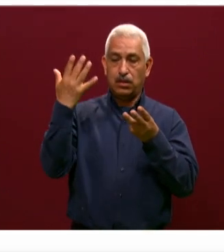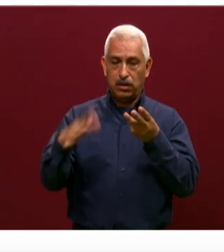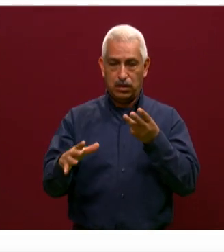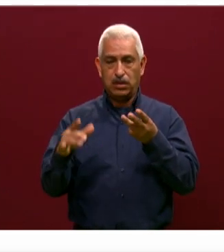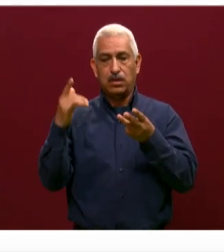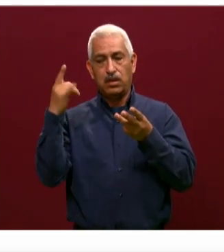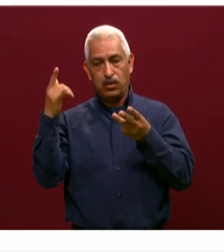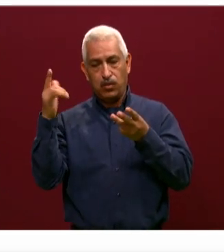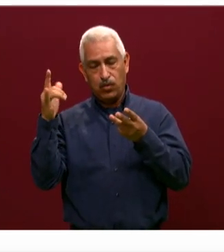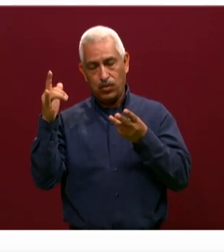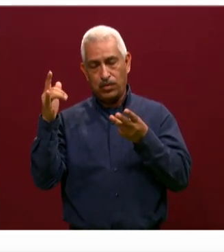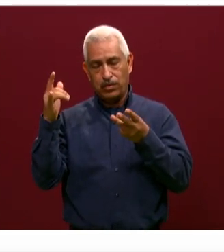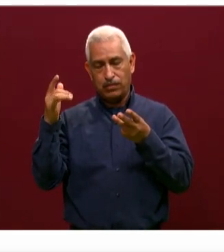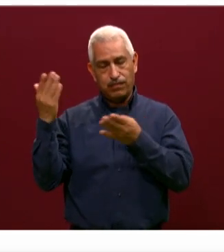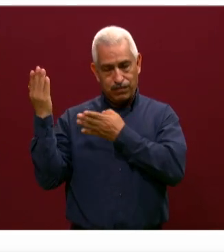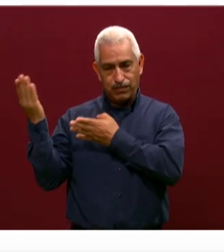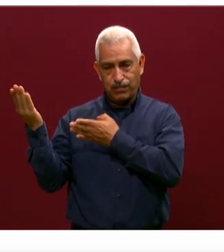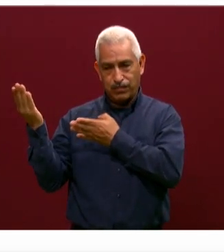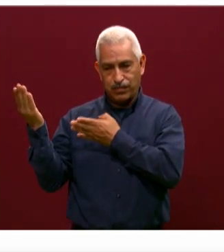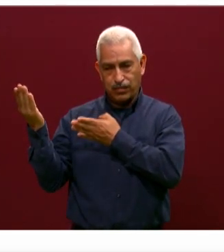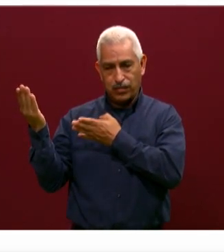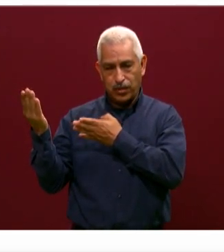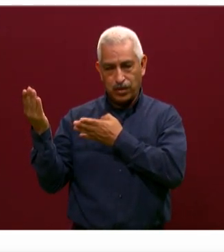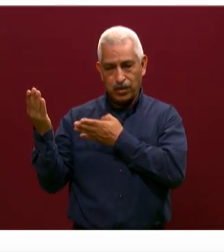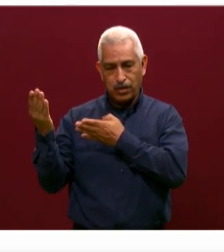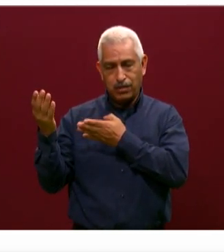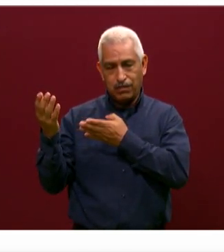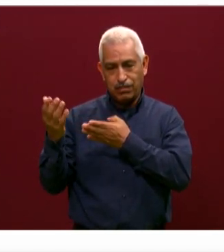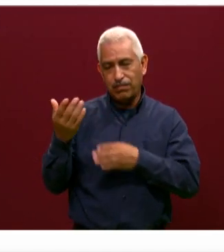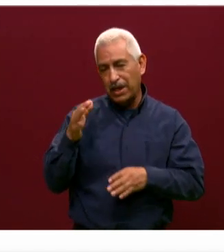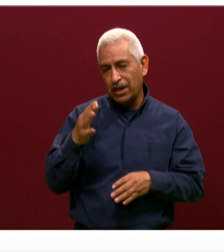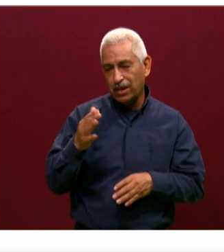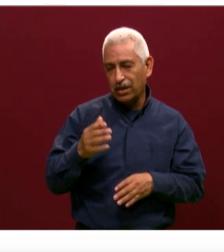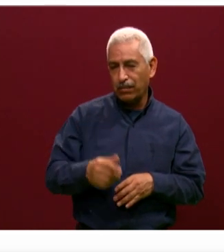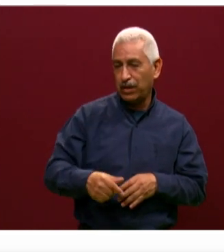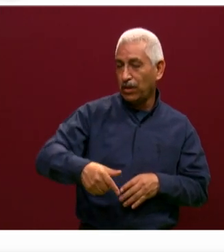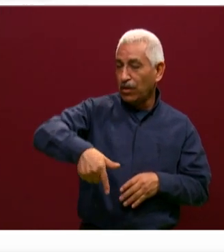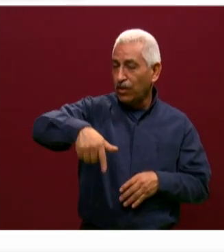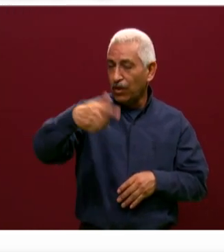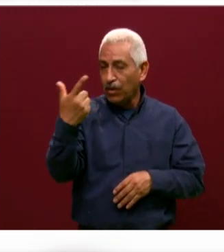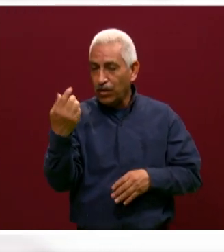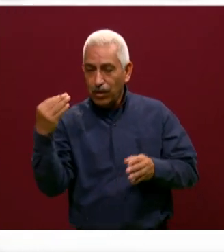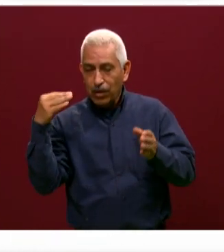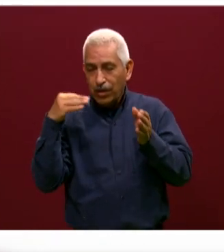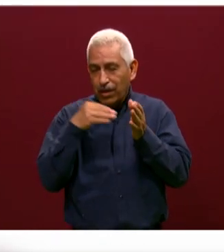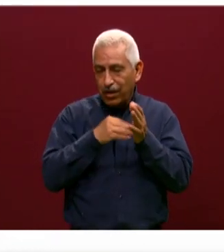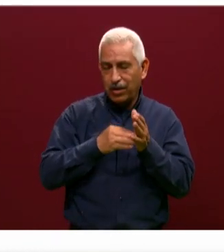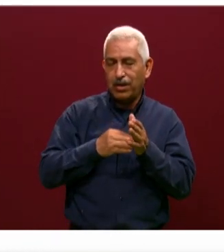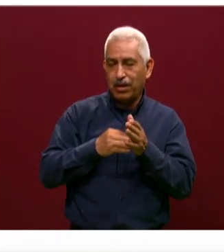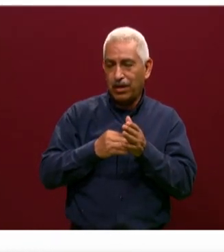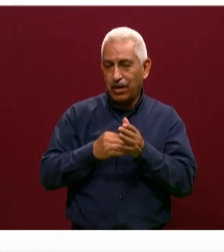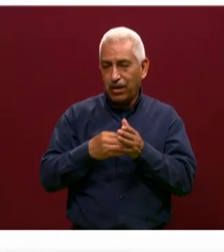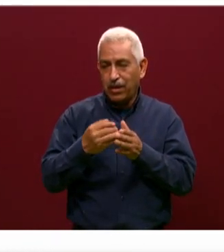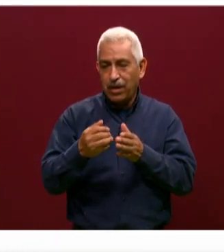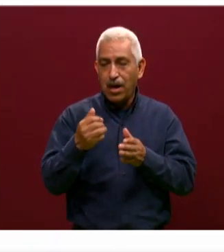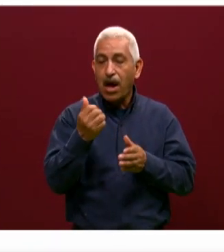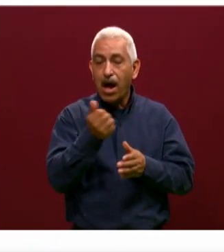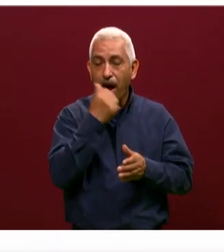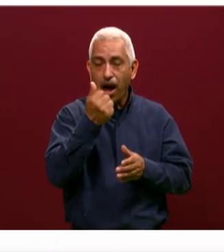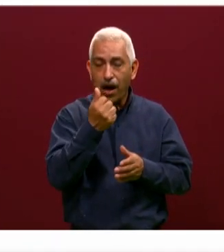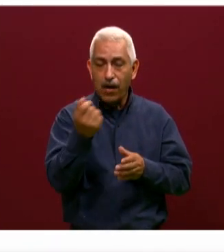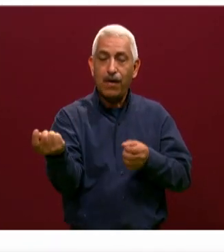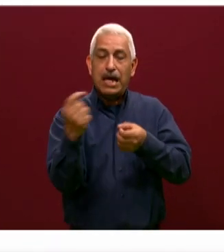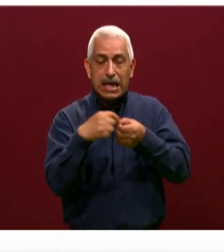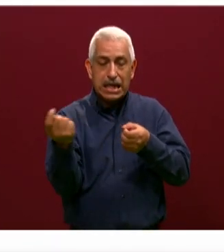recibimos más de 12 mil aspirantes y no podríamos atenderlos a todos en una sola etapa. ¿Cuántos aspirantes están esperando